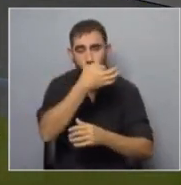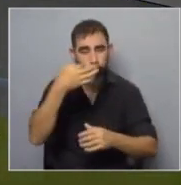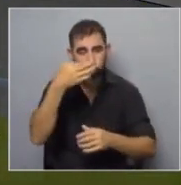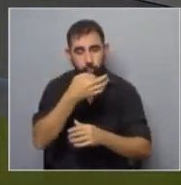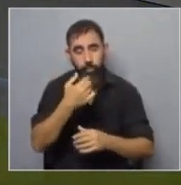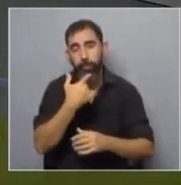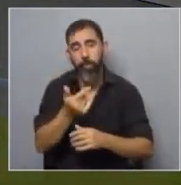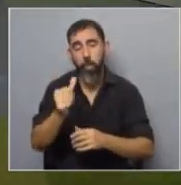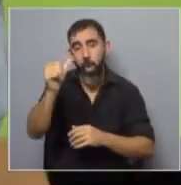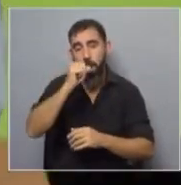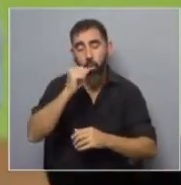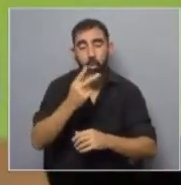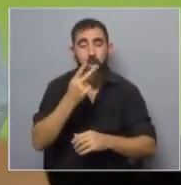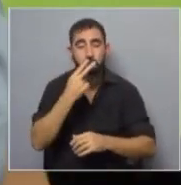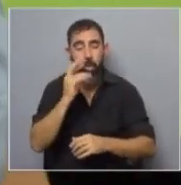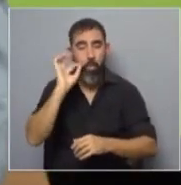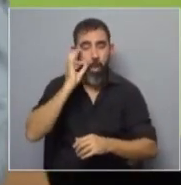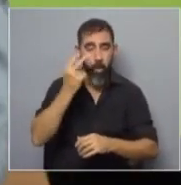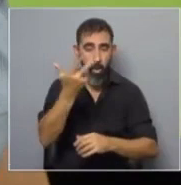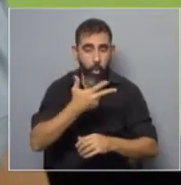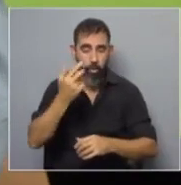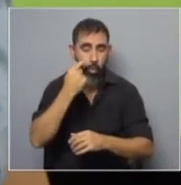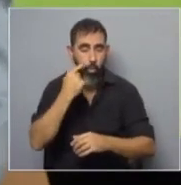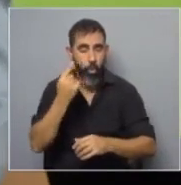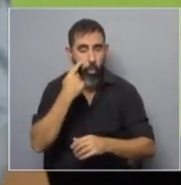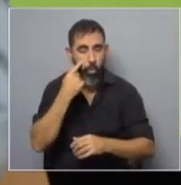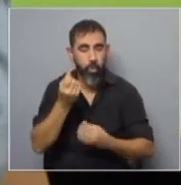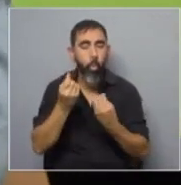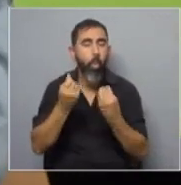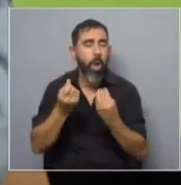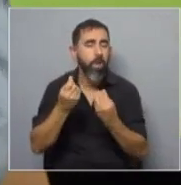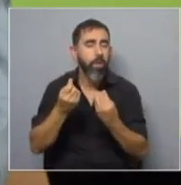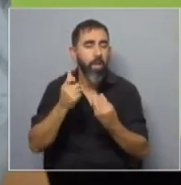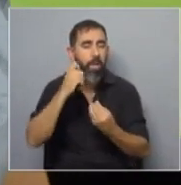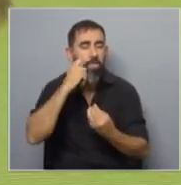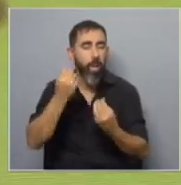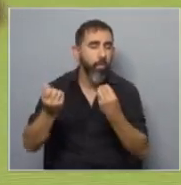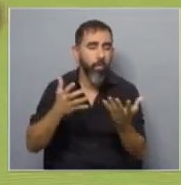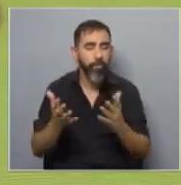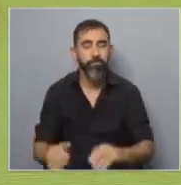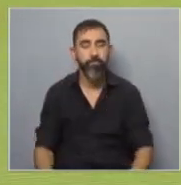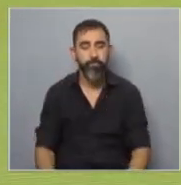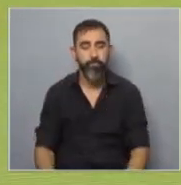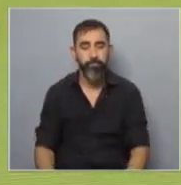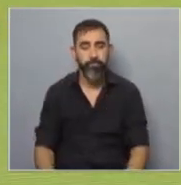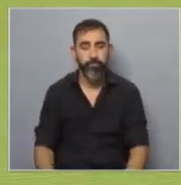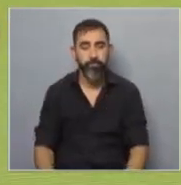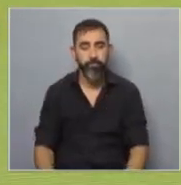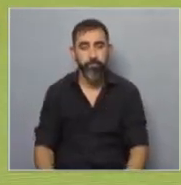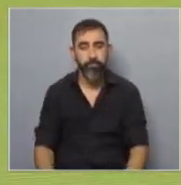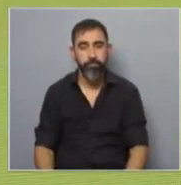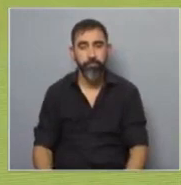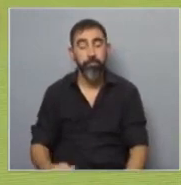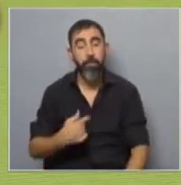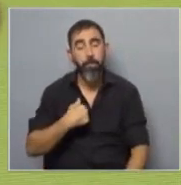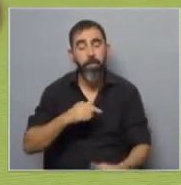Por ejemplo, alcohol, tabaco y marihuana, que son los tres indicadores. ¿De qué estamos hablando? ¿De qué números estamos hablando? Para mí lo